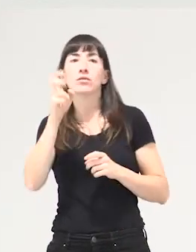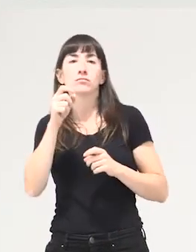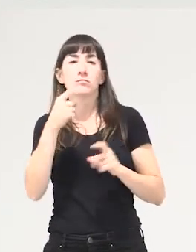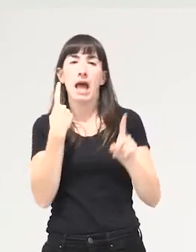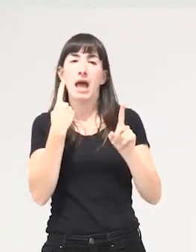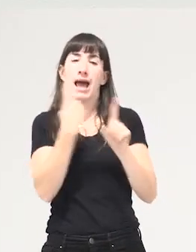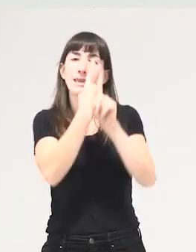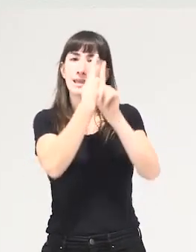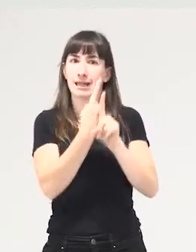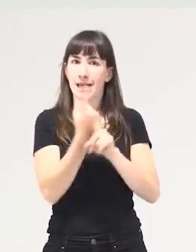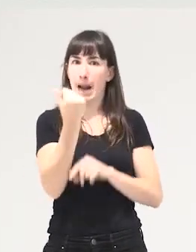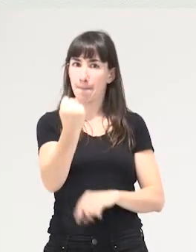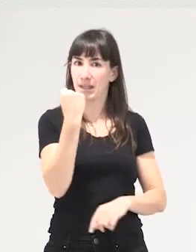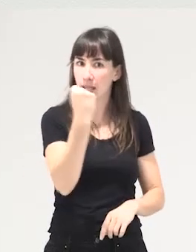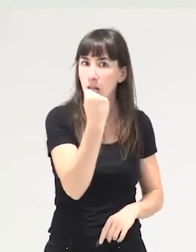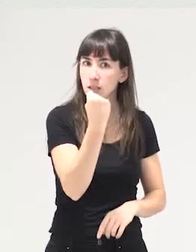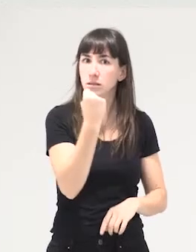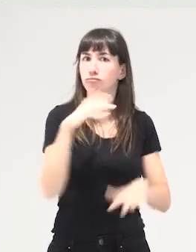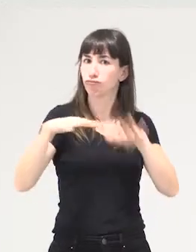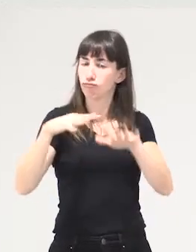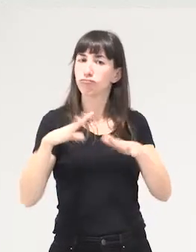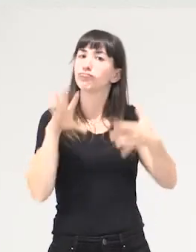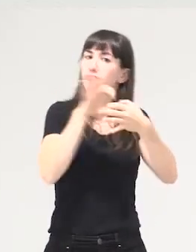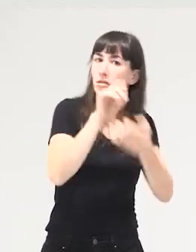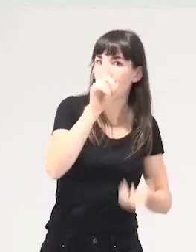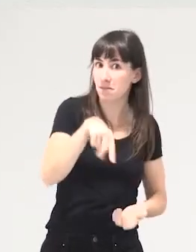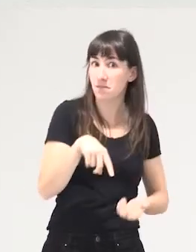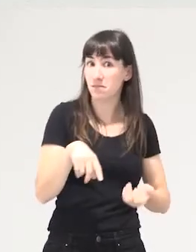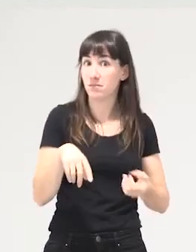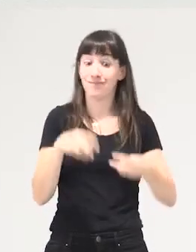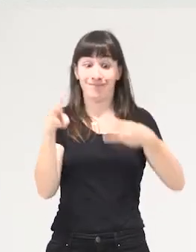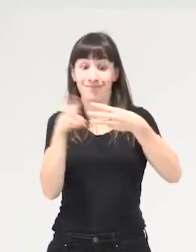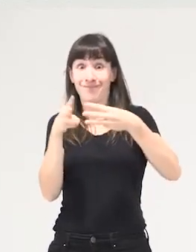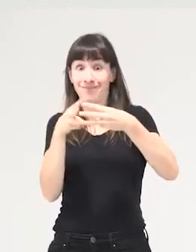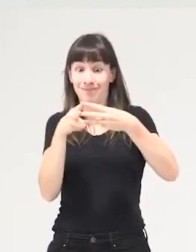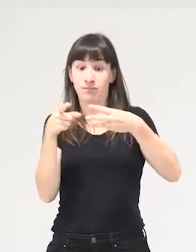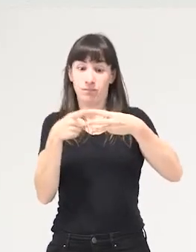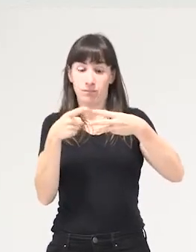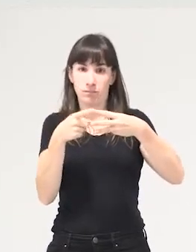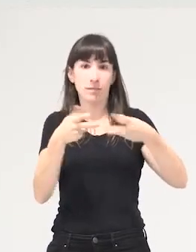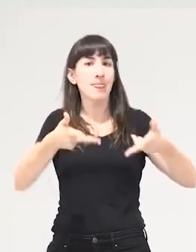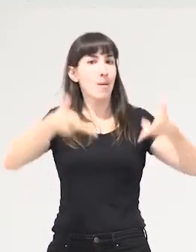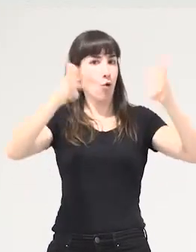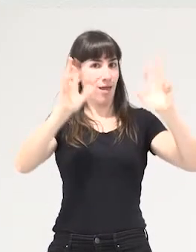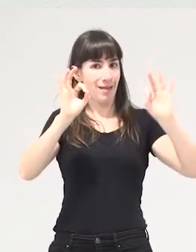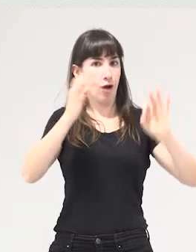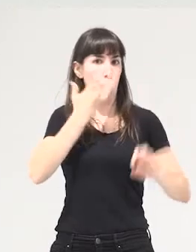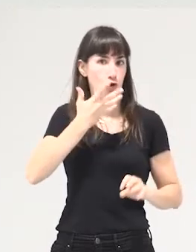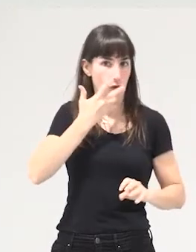capacidad de generar alianzas y estas tres cosas democratizar el conocimiento hacer una enmienda a la totalidad